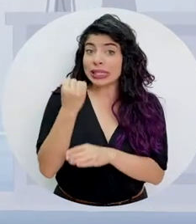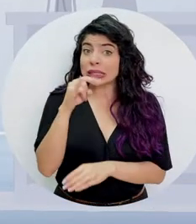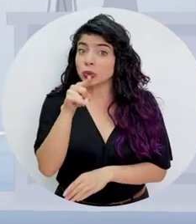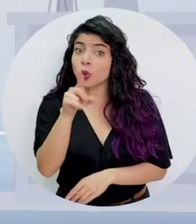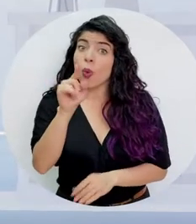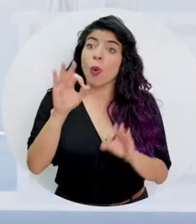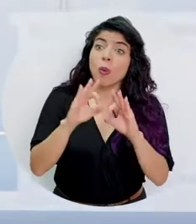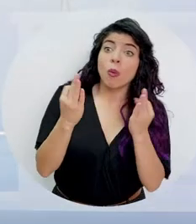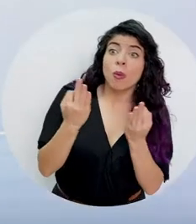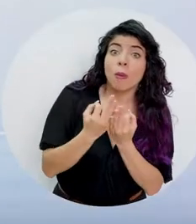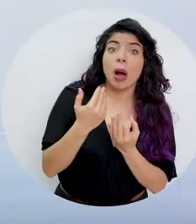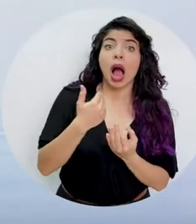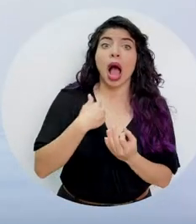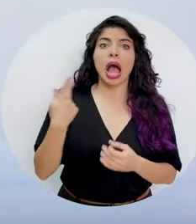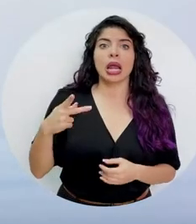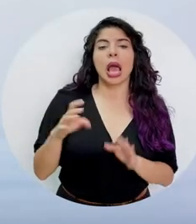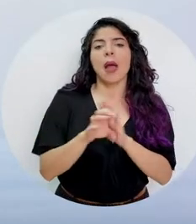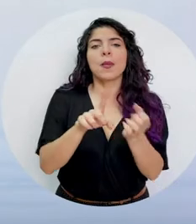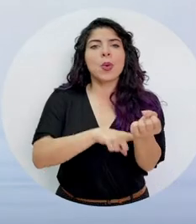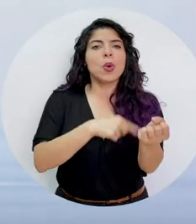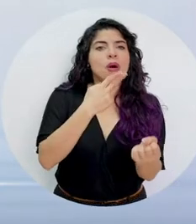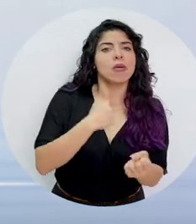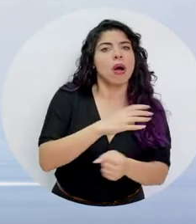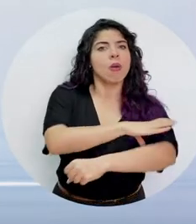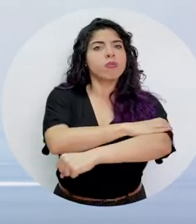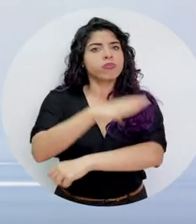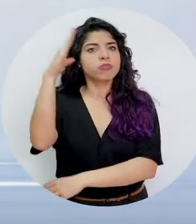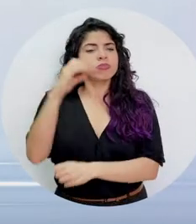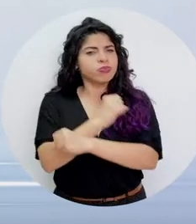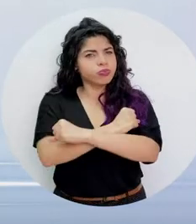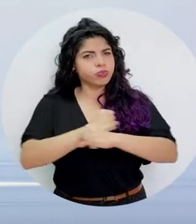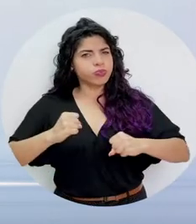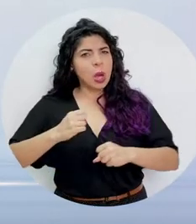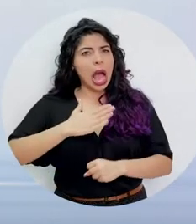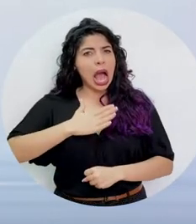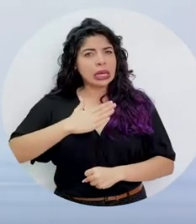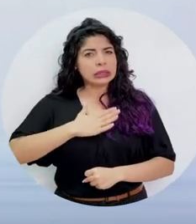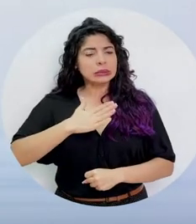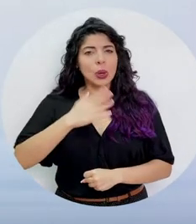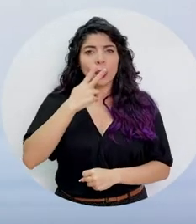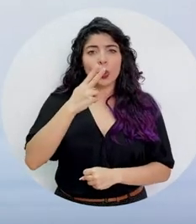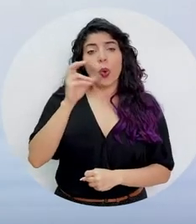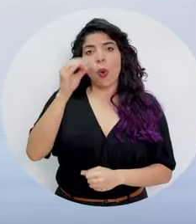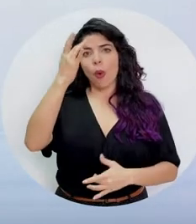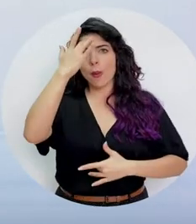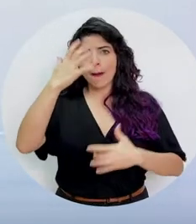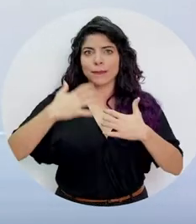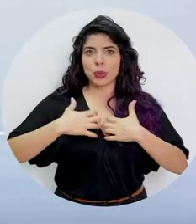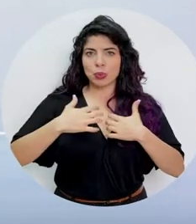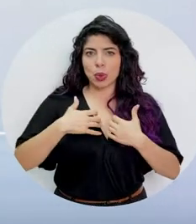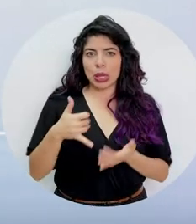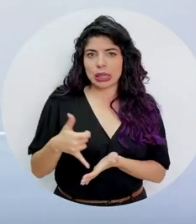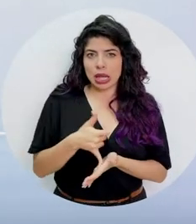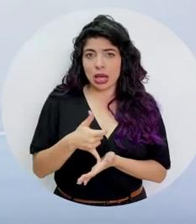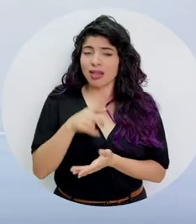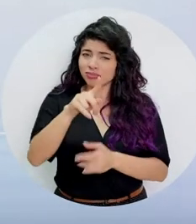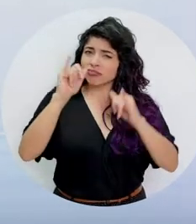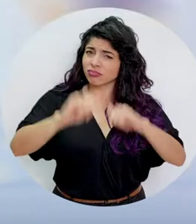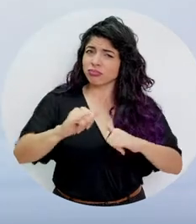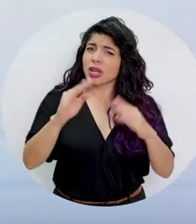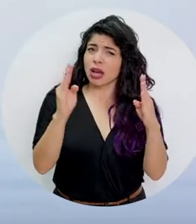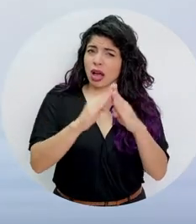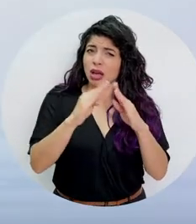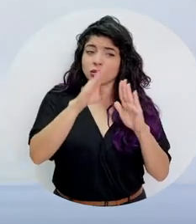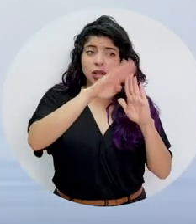si vos o algún ser querido presentan factores de riesgo como diabetes, hipertensión, obesidad, asma, tabaquismo o enfermedades pulmonares crónicas.